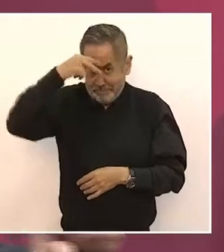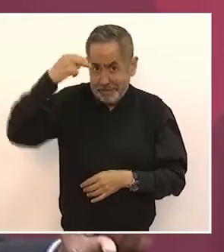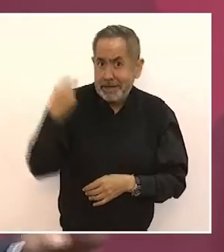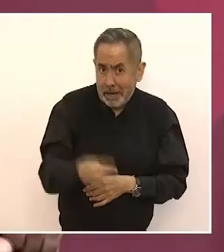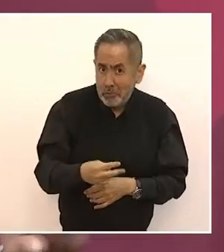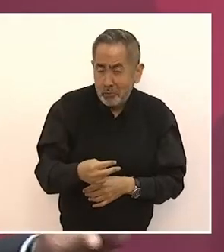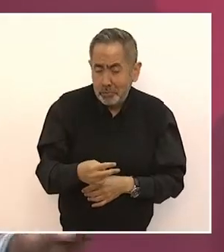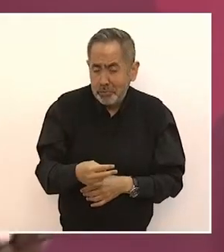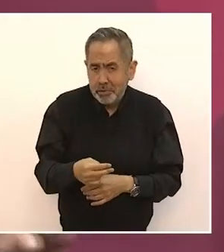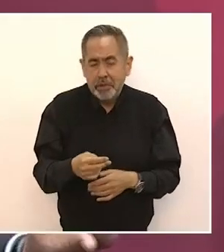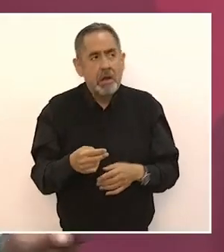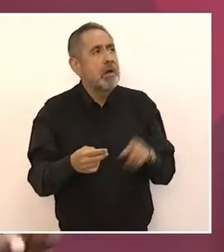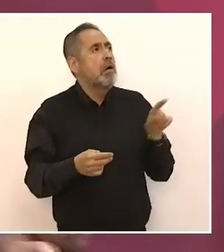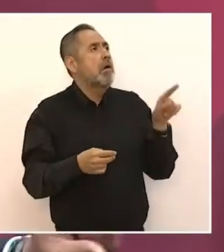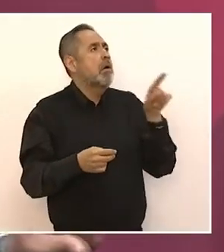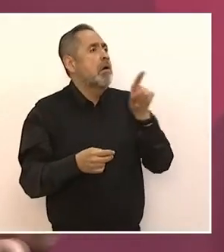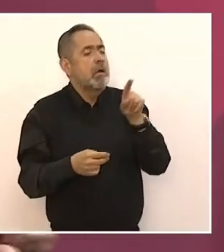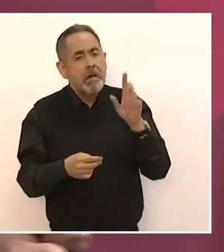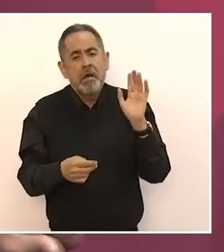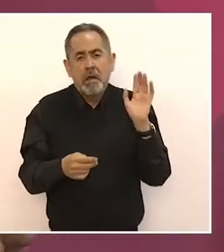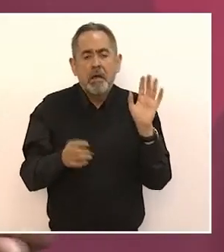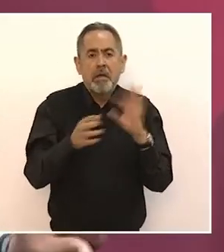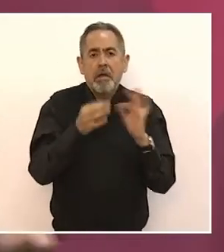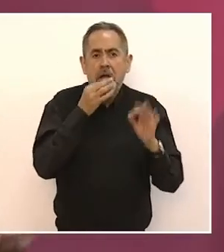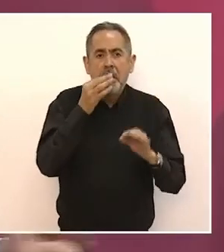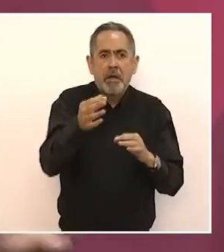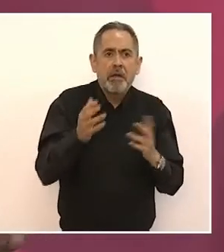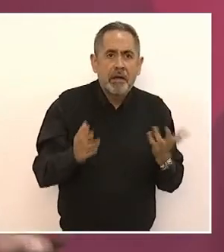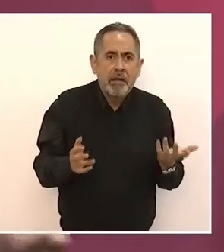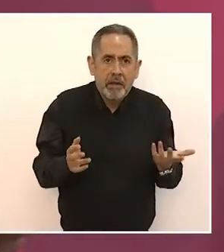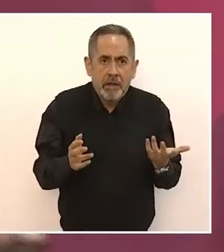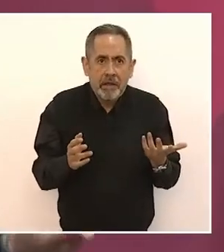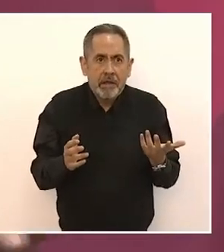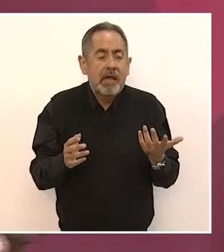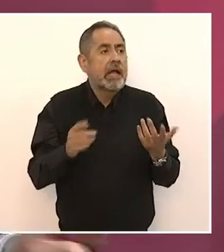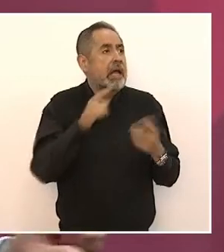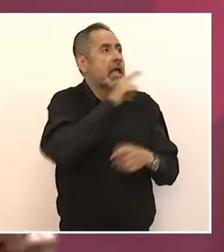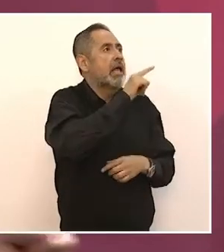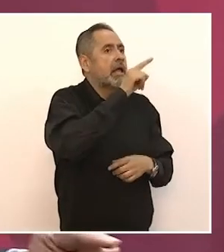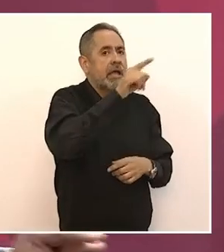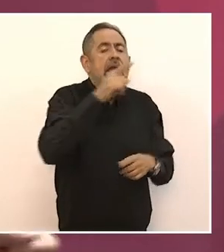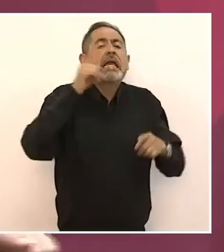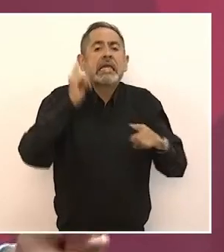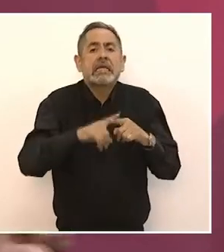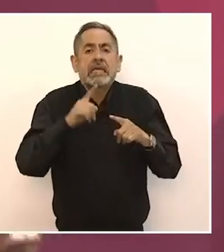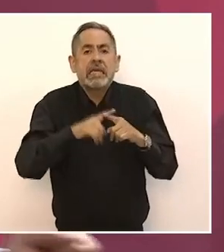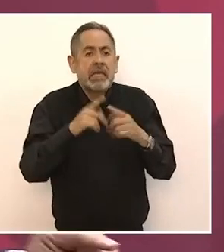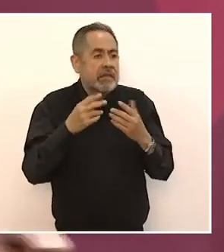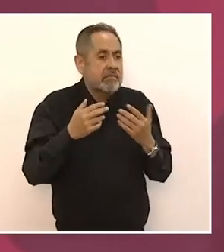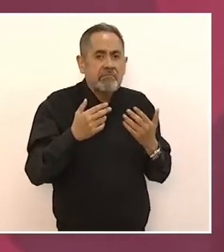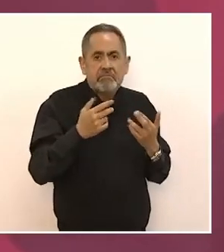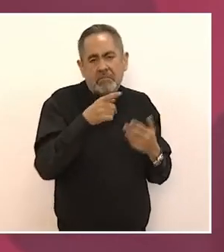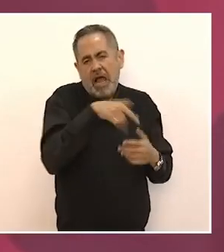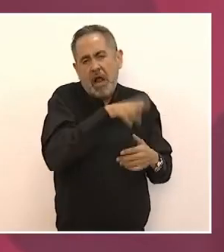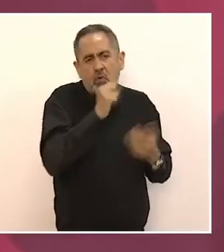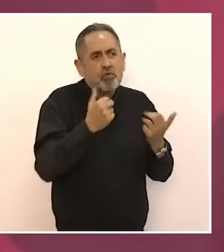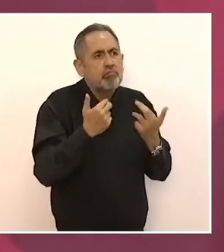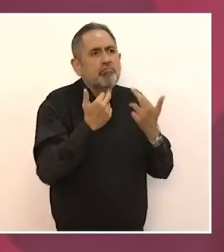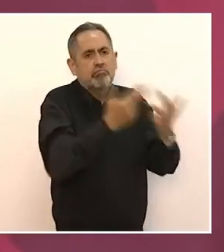referencia, en la placa se decía quienes habían donado al Vaticano